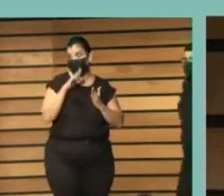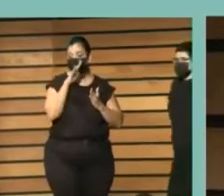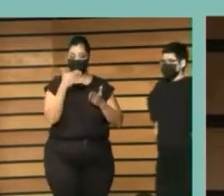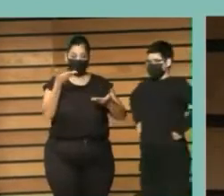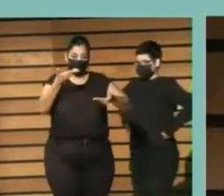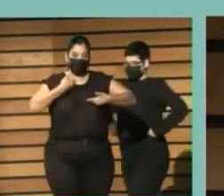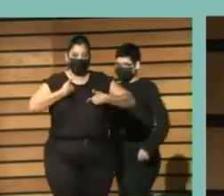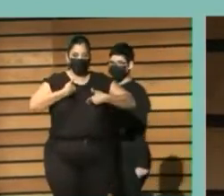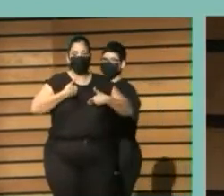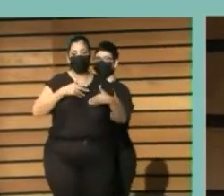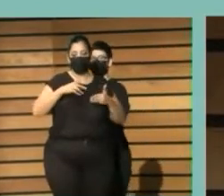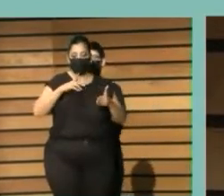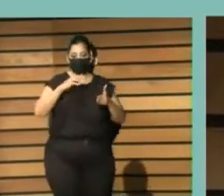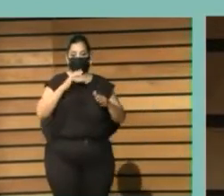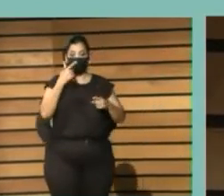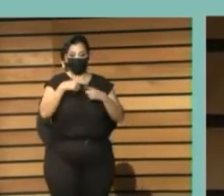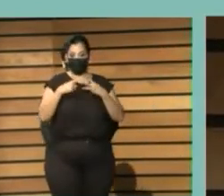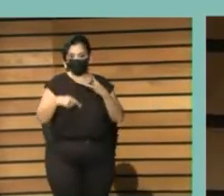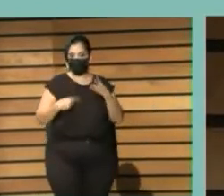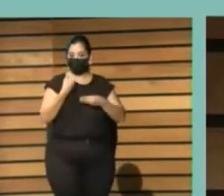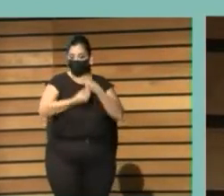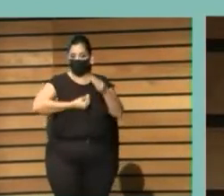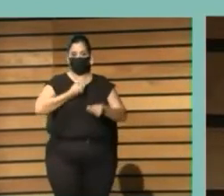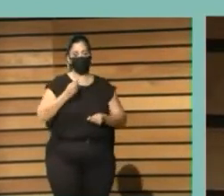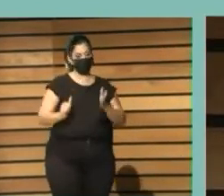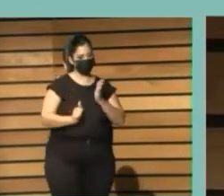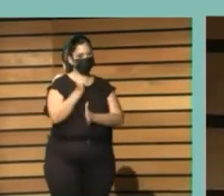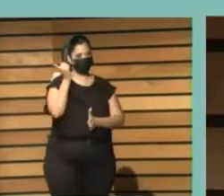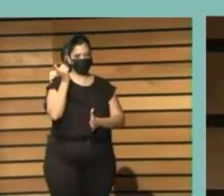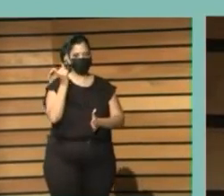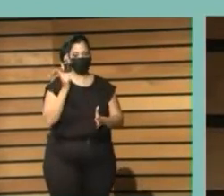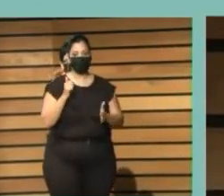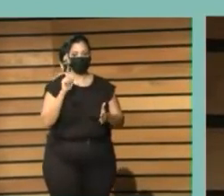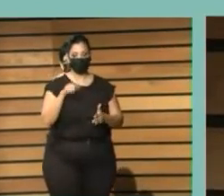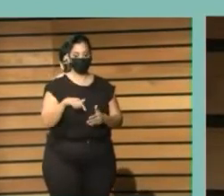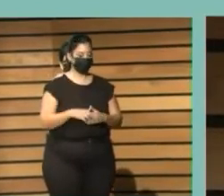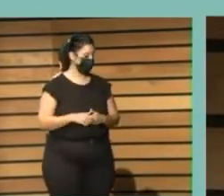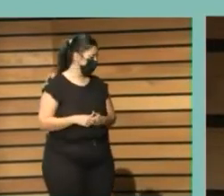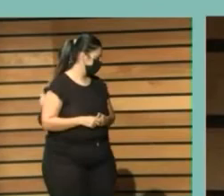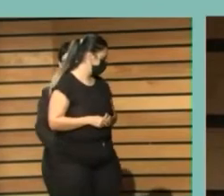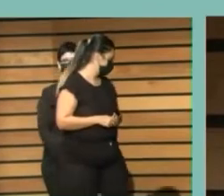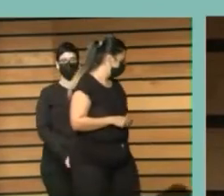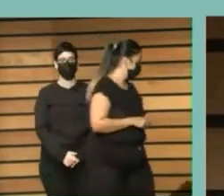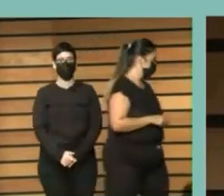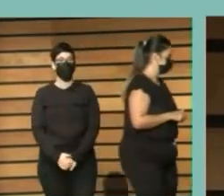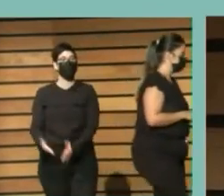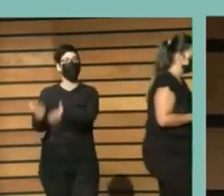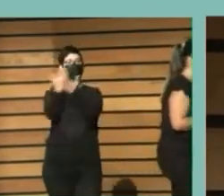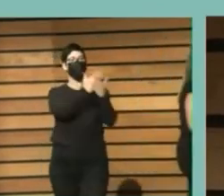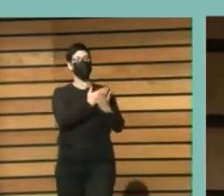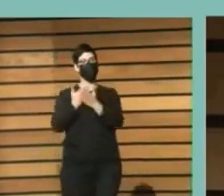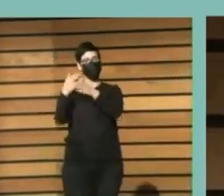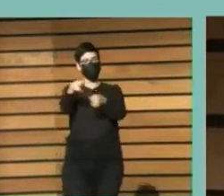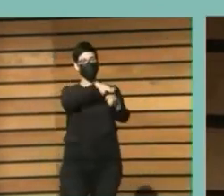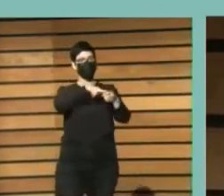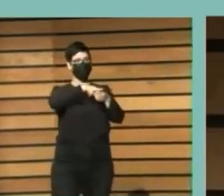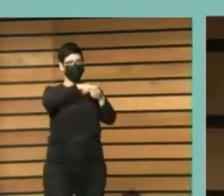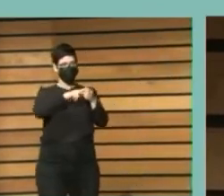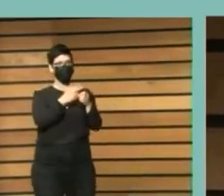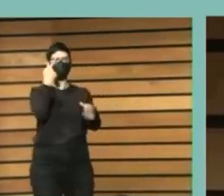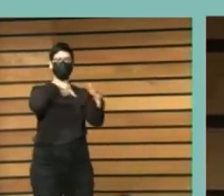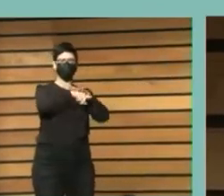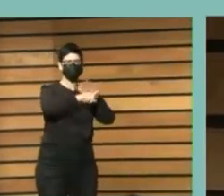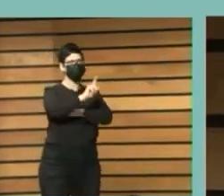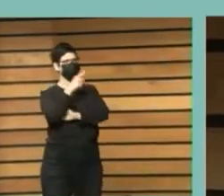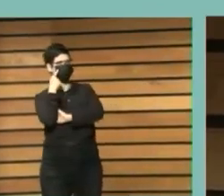general del colegio de secretarios y con muchos colegios provinciales de secretarios interventores y tesoreros a partir de